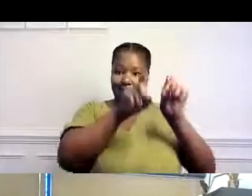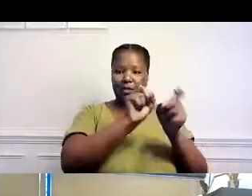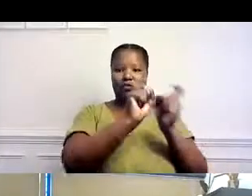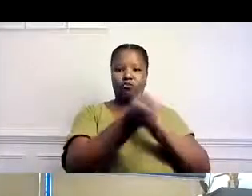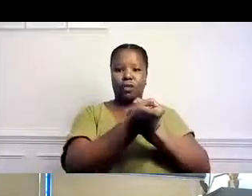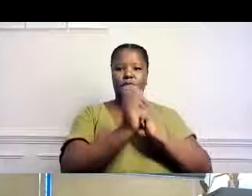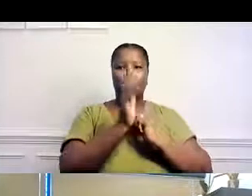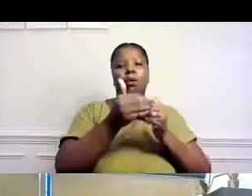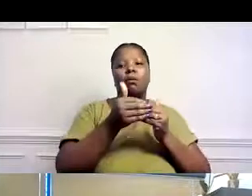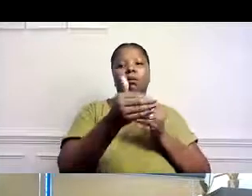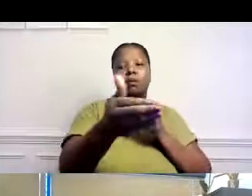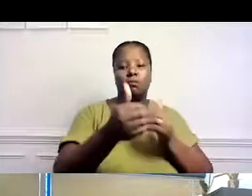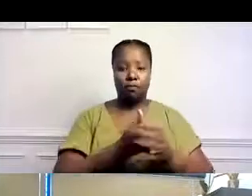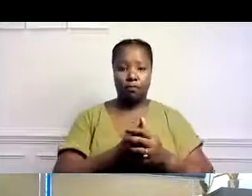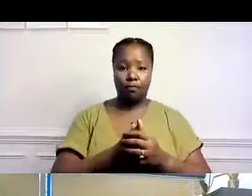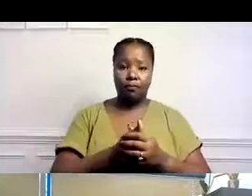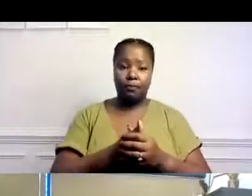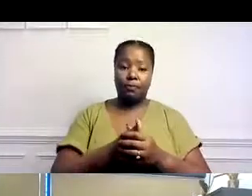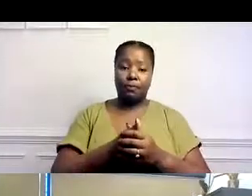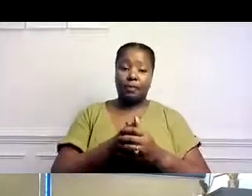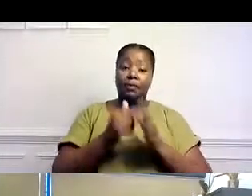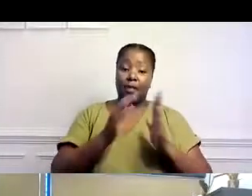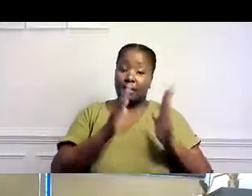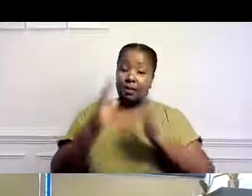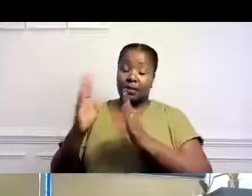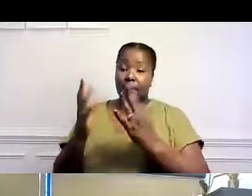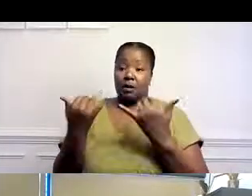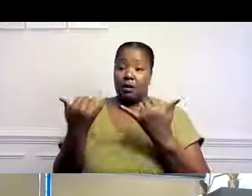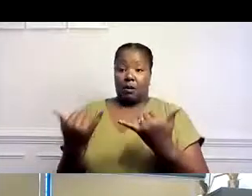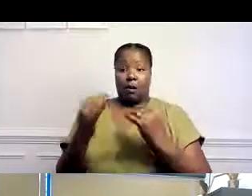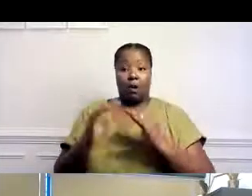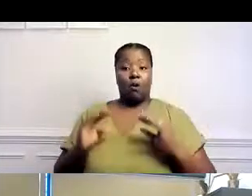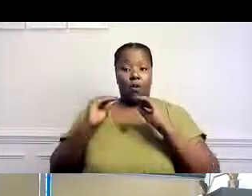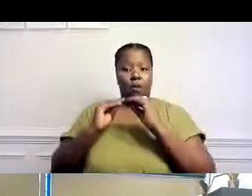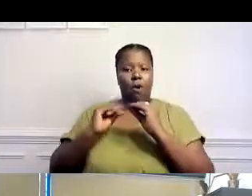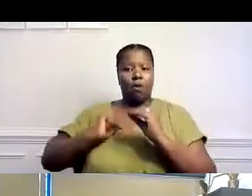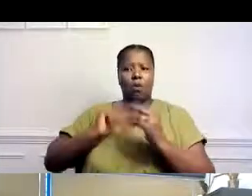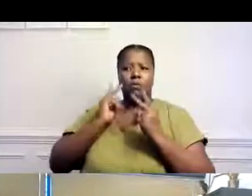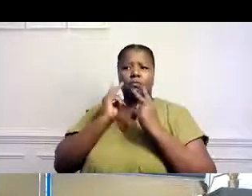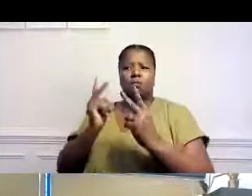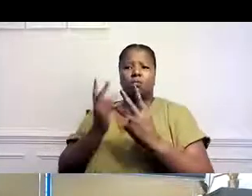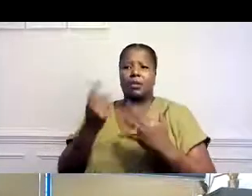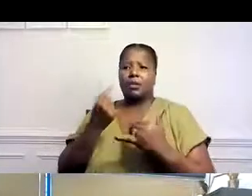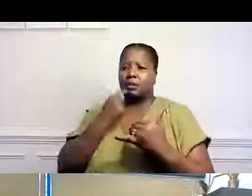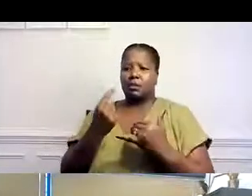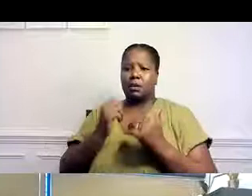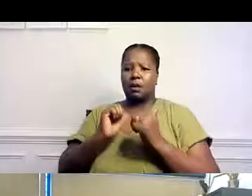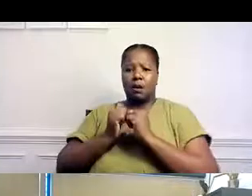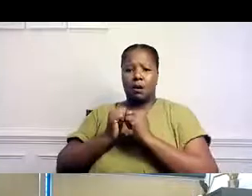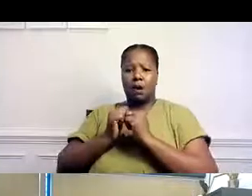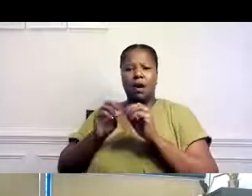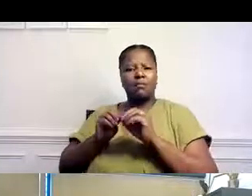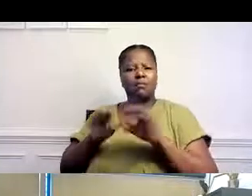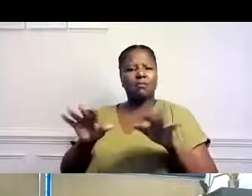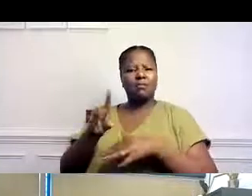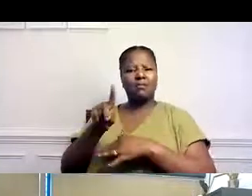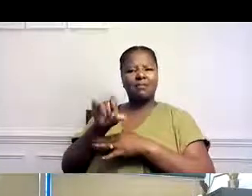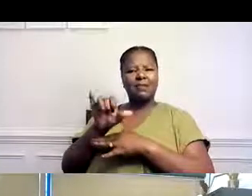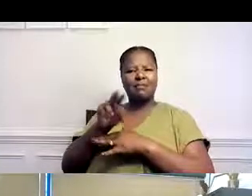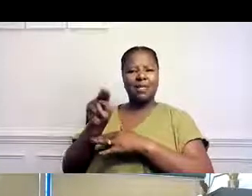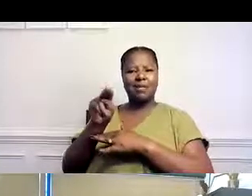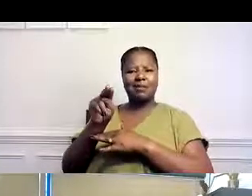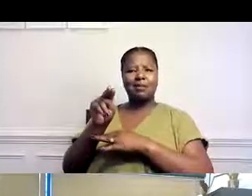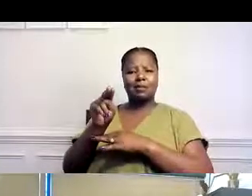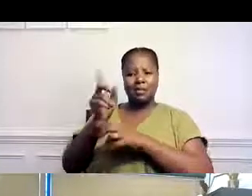cambios a esas guías de prueba. Y se lo haremos saber lo más pronto posible. Y claro, estamos tratando de emitir un